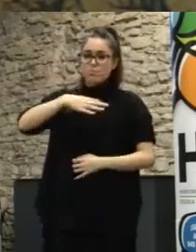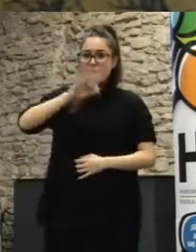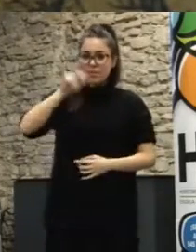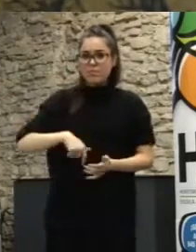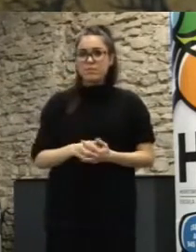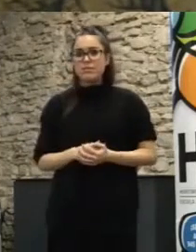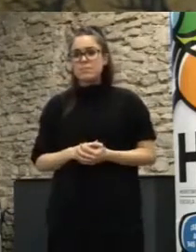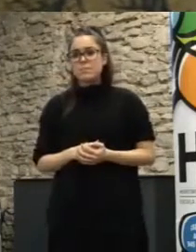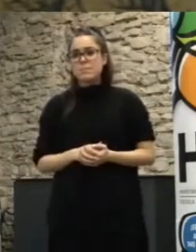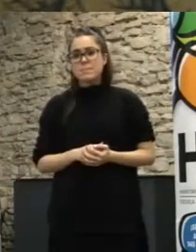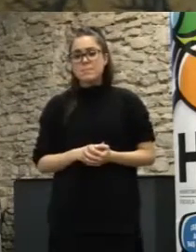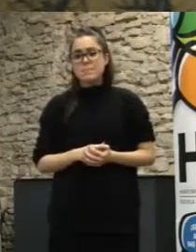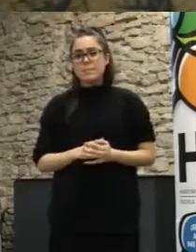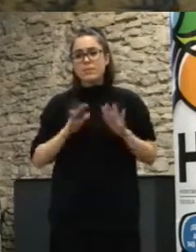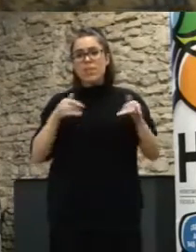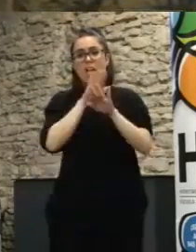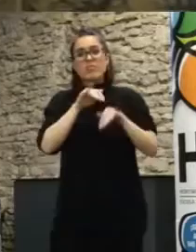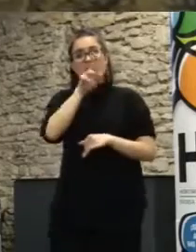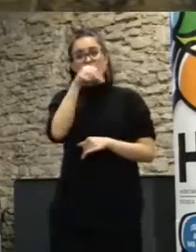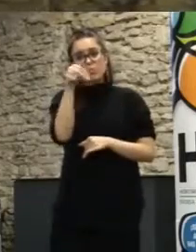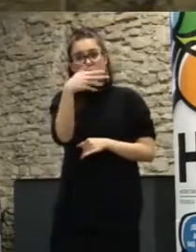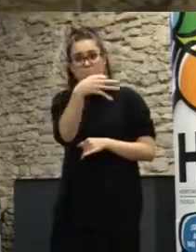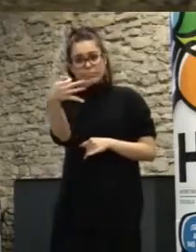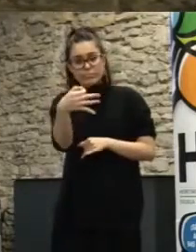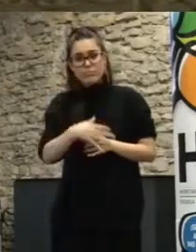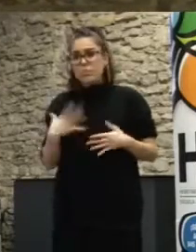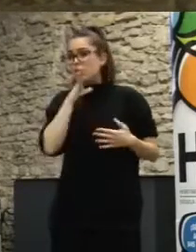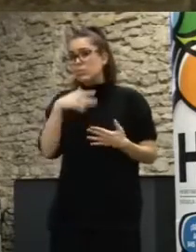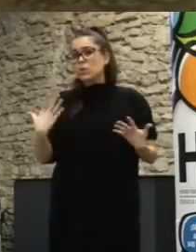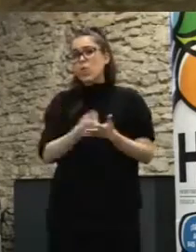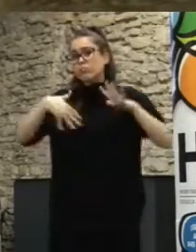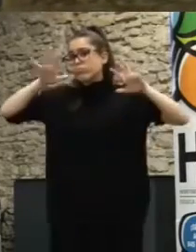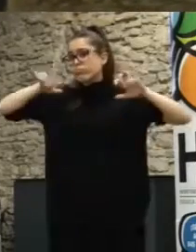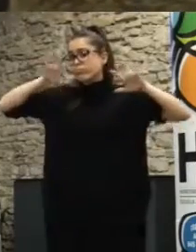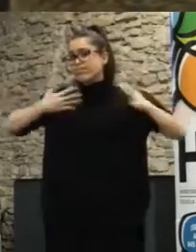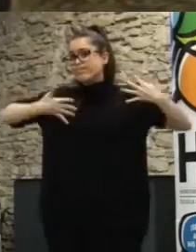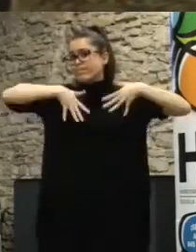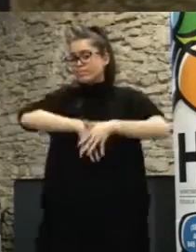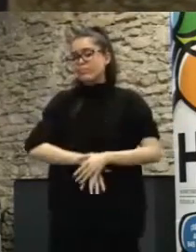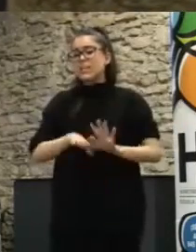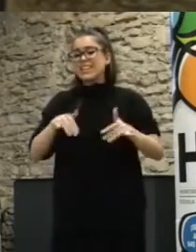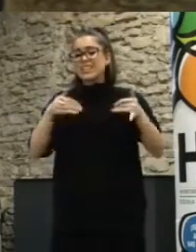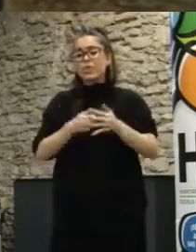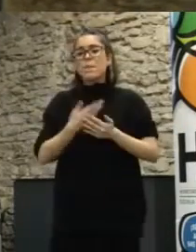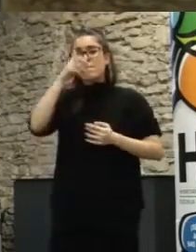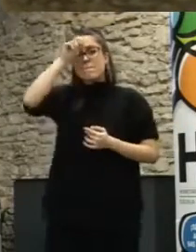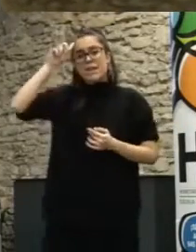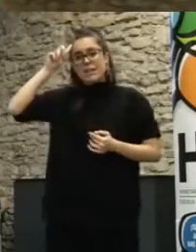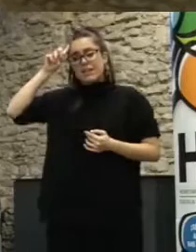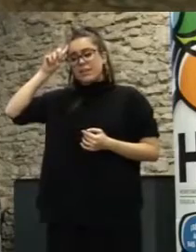resultado óptimo entonces ese digamos lo que han creado es un entorno tanto en Madrid como en el City Lab